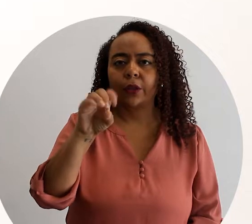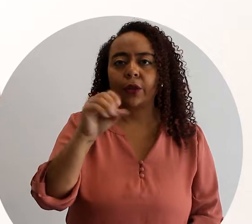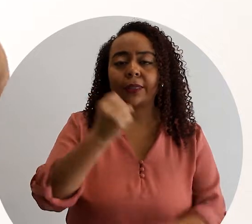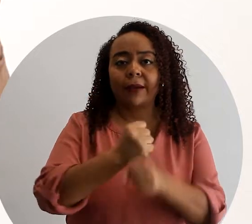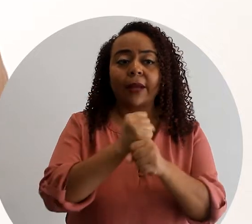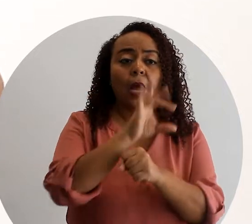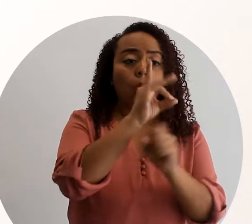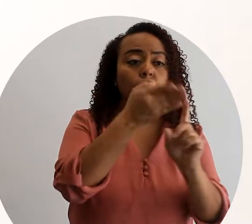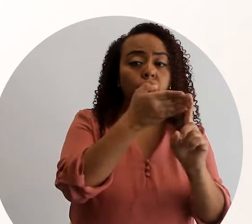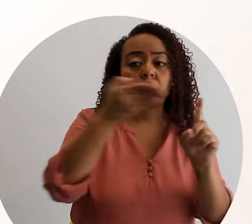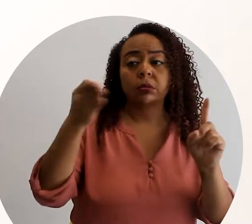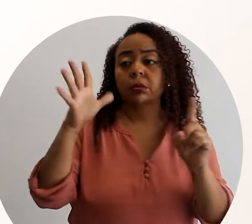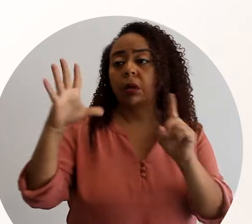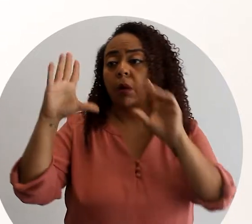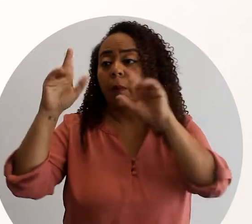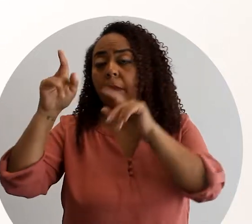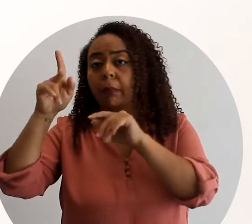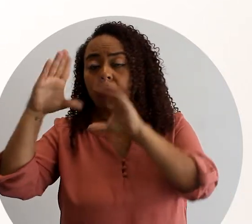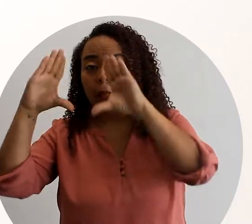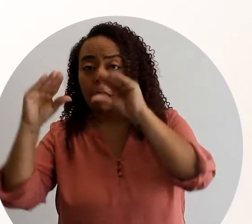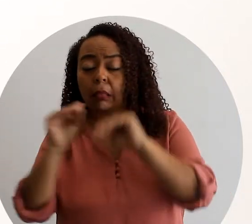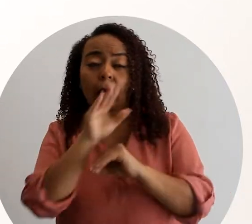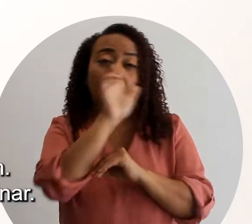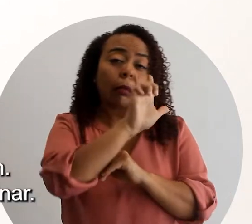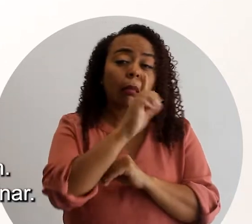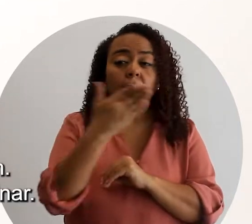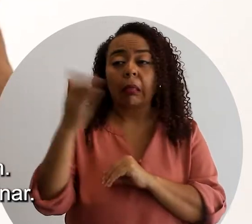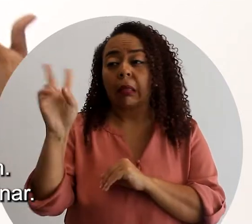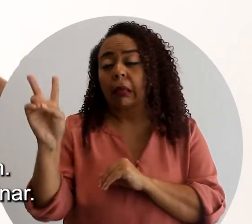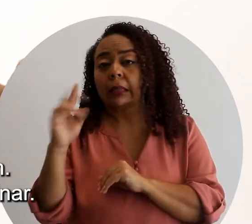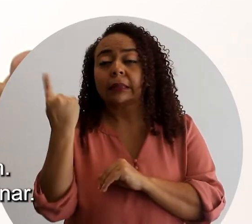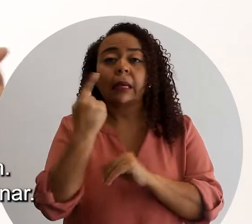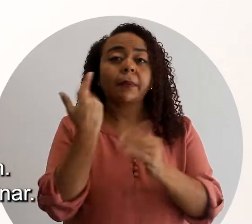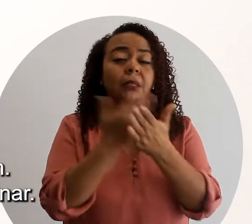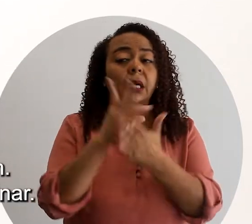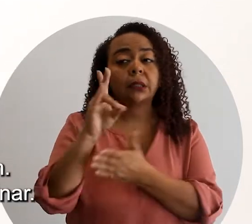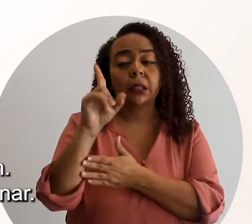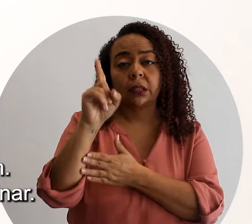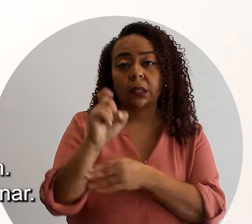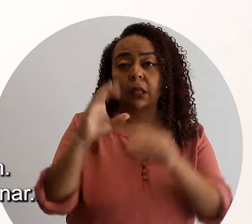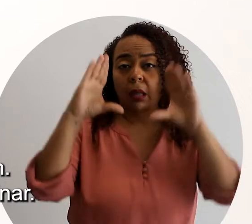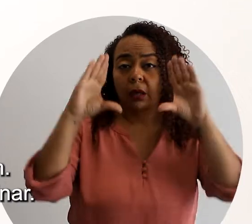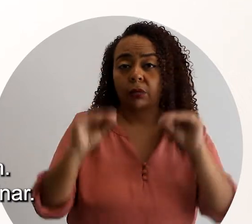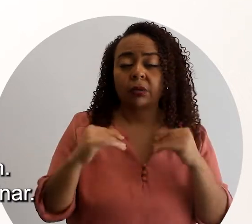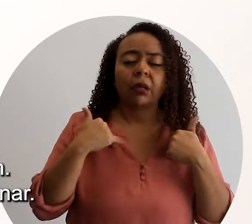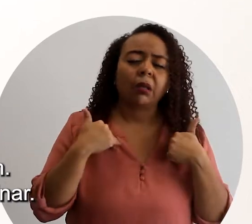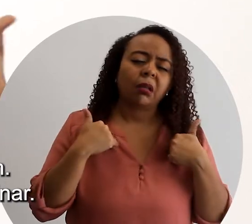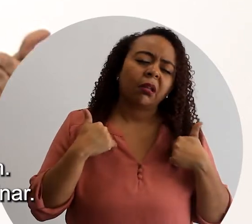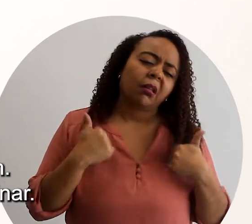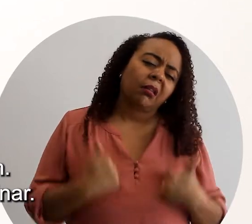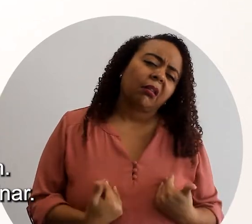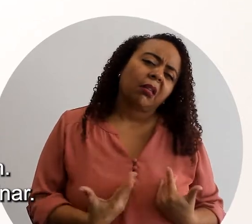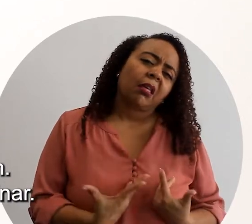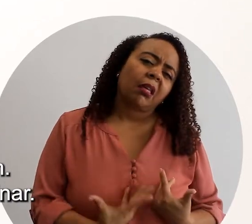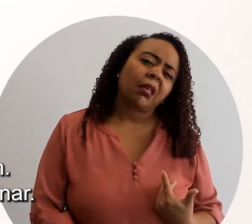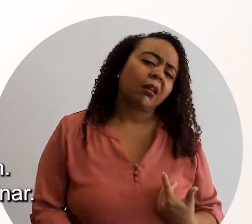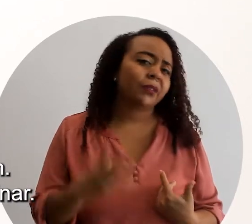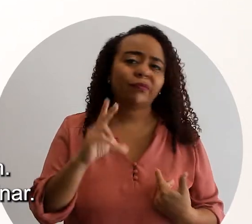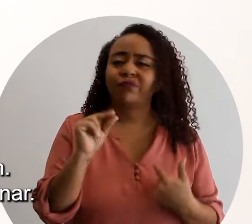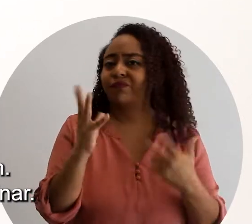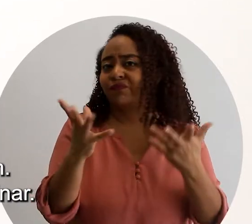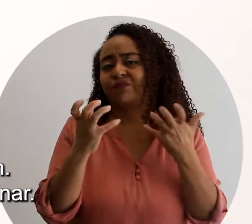Fernanda trabaja de 8 am a 5 pm de lunes a viernes. Siempre llega a su casa a las 7 y 30 pm cansada,